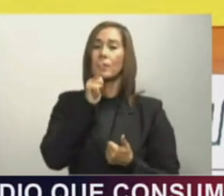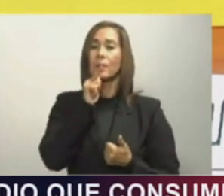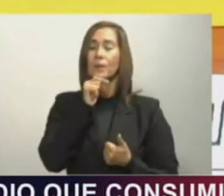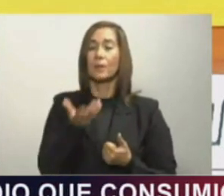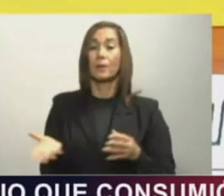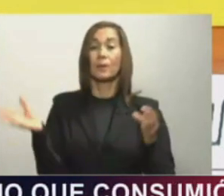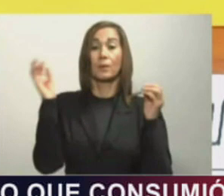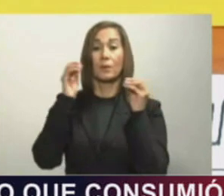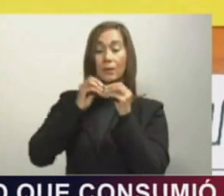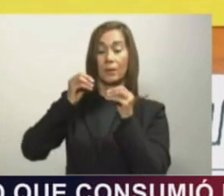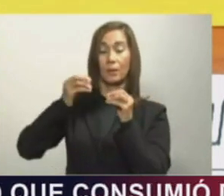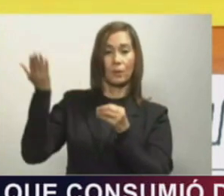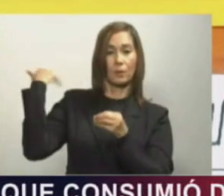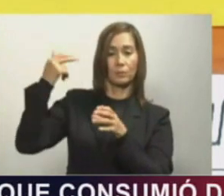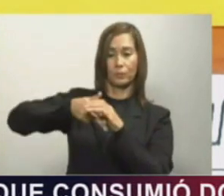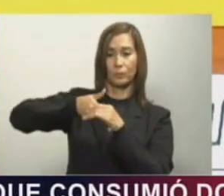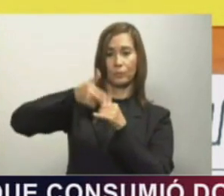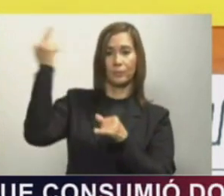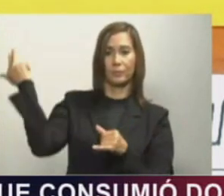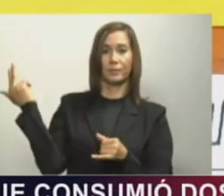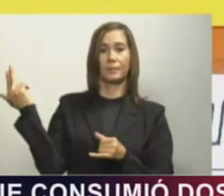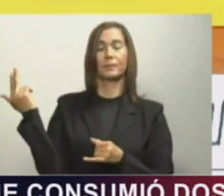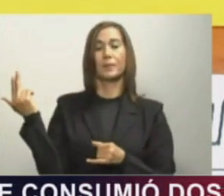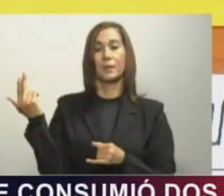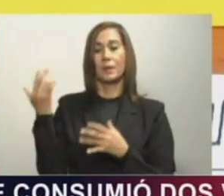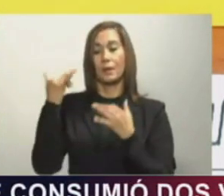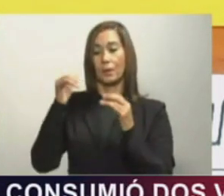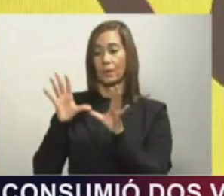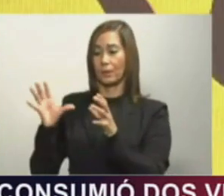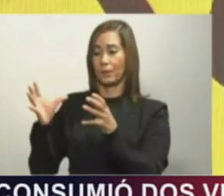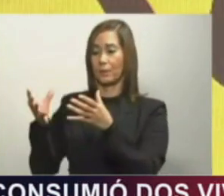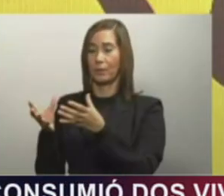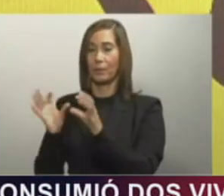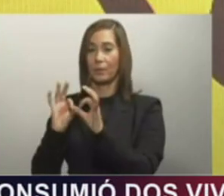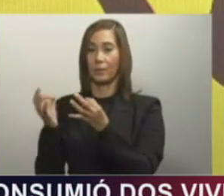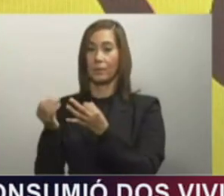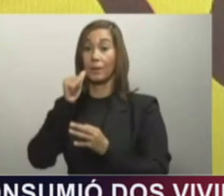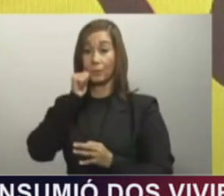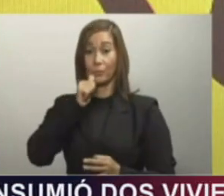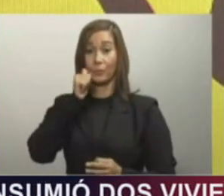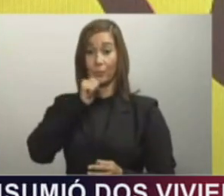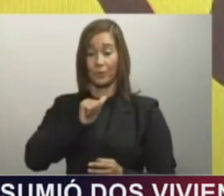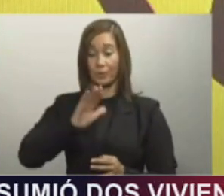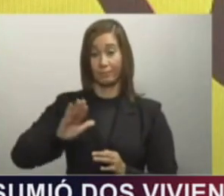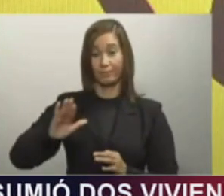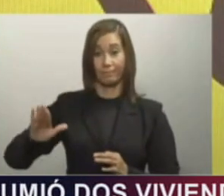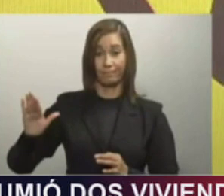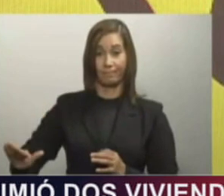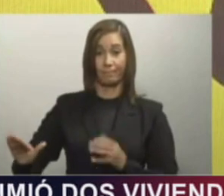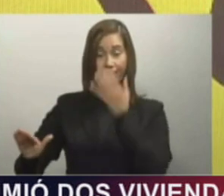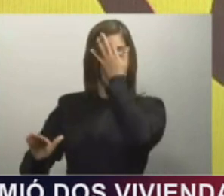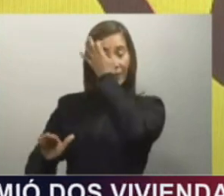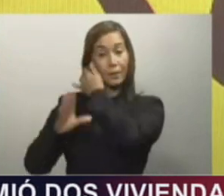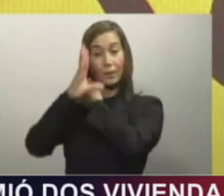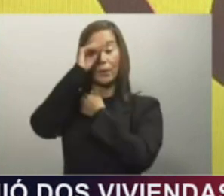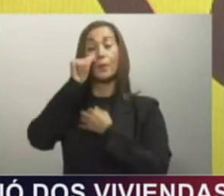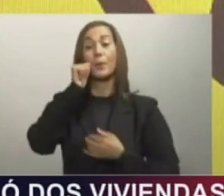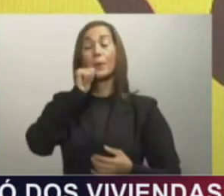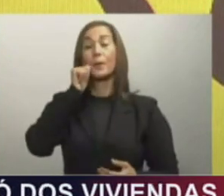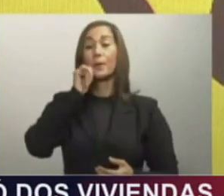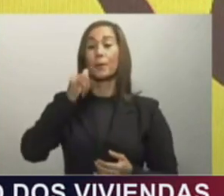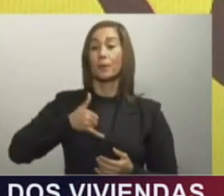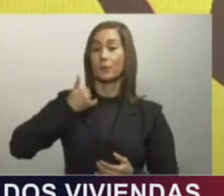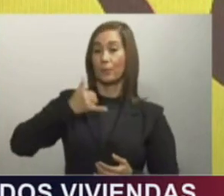excluidos de los procesos de desarrollo económico y social en el país, como las mujeres, los niños, las niñas, los